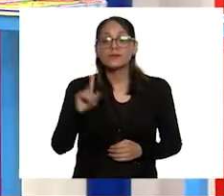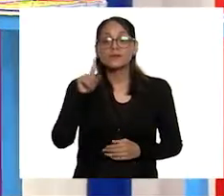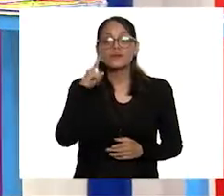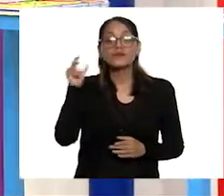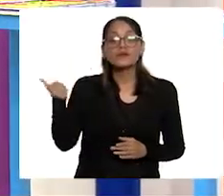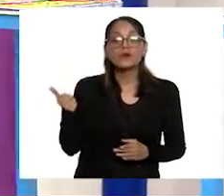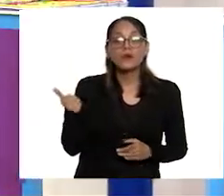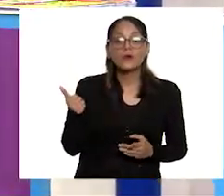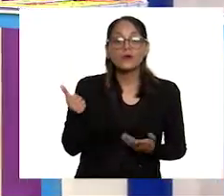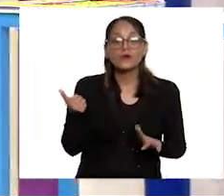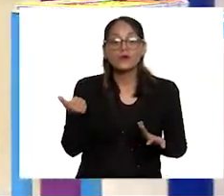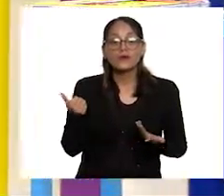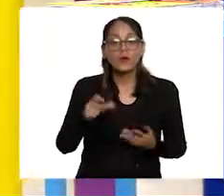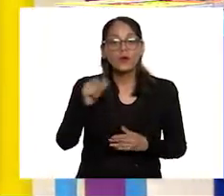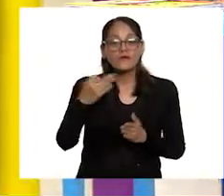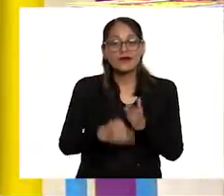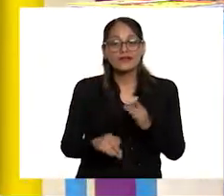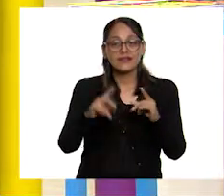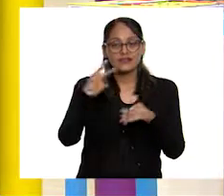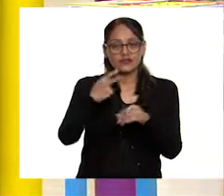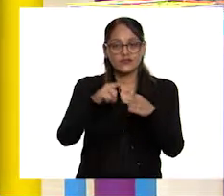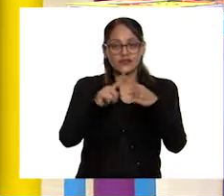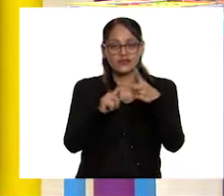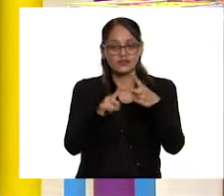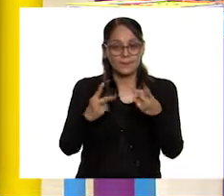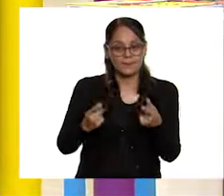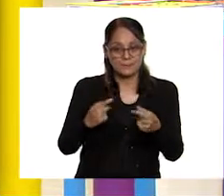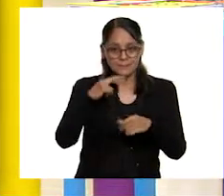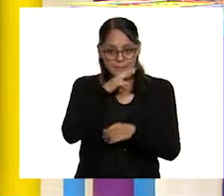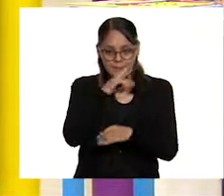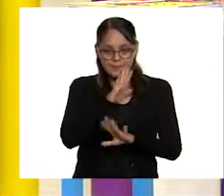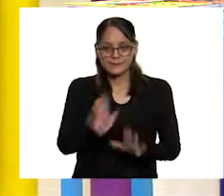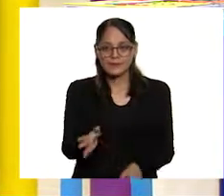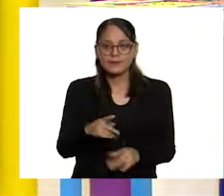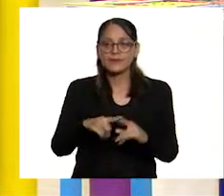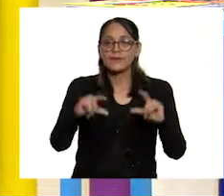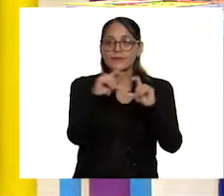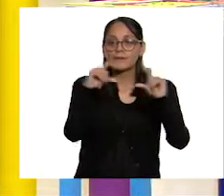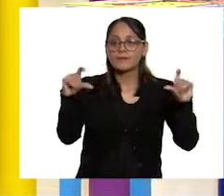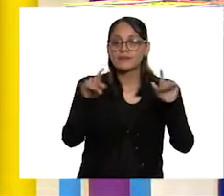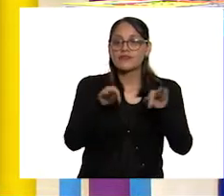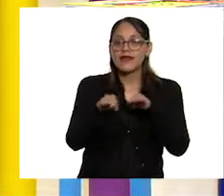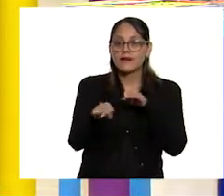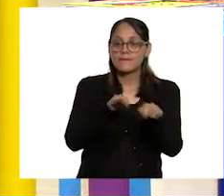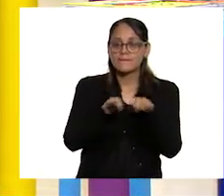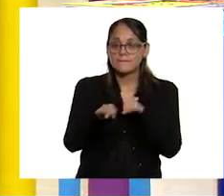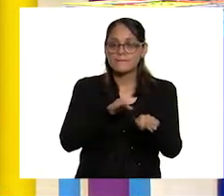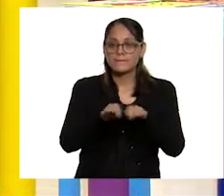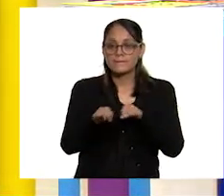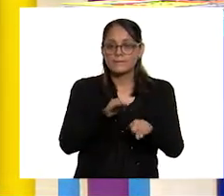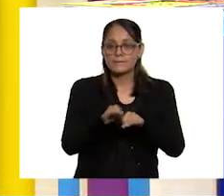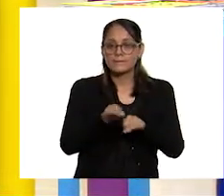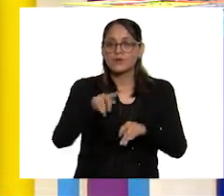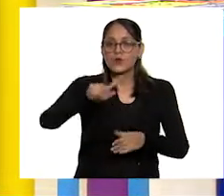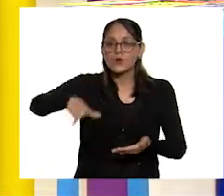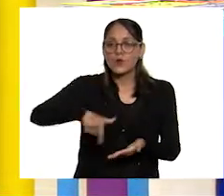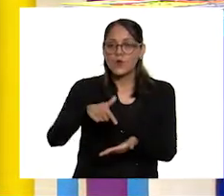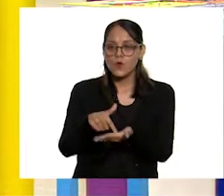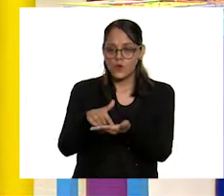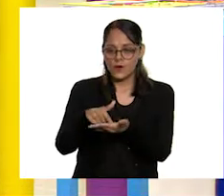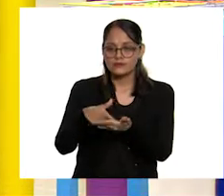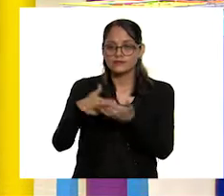no, todavía no es la última. Tenemos otras dos. Vamos a apurarnos un poco entonces. Aquí dice. Trabajan en espacios